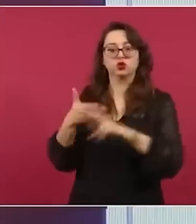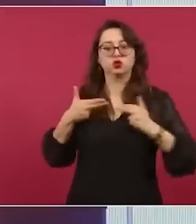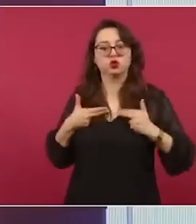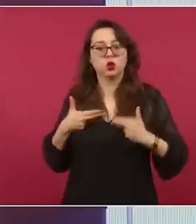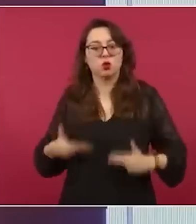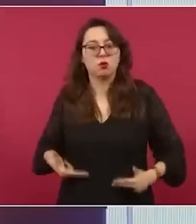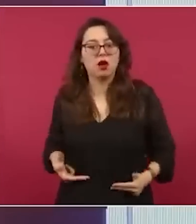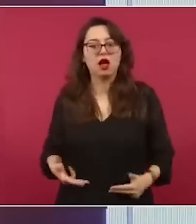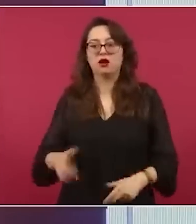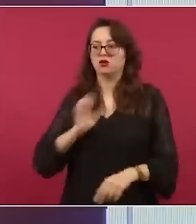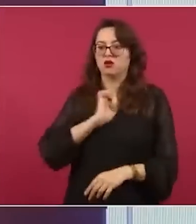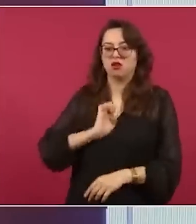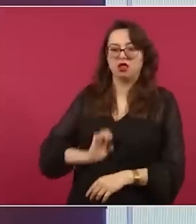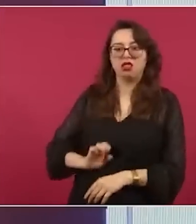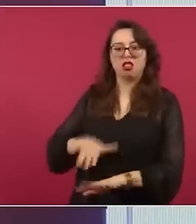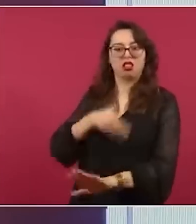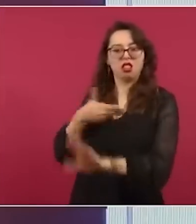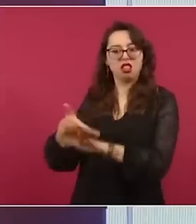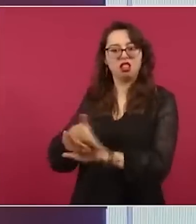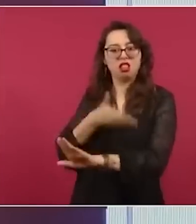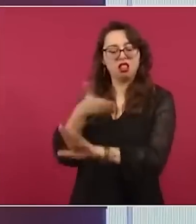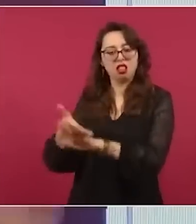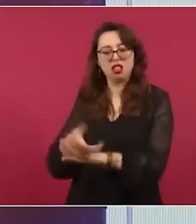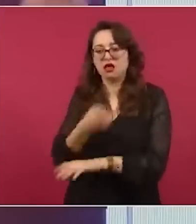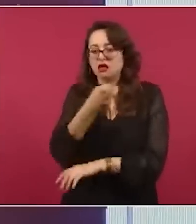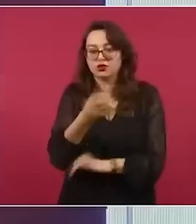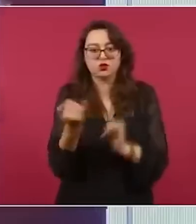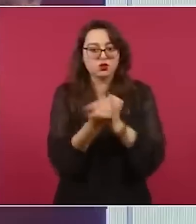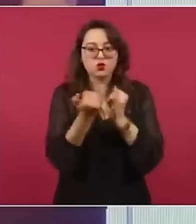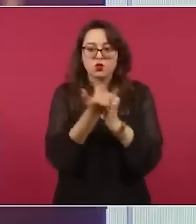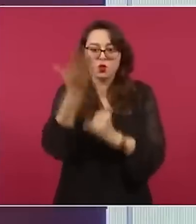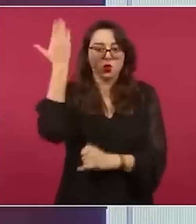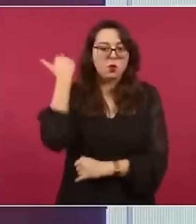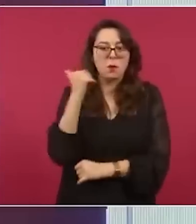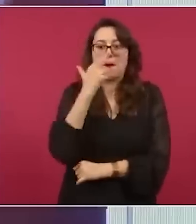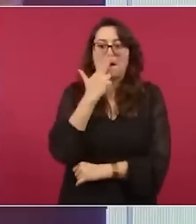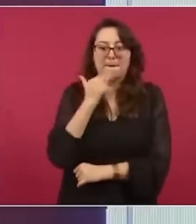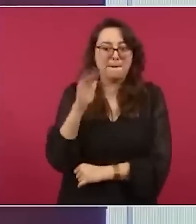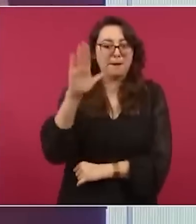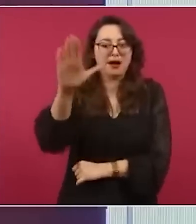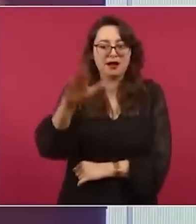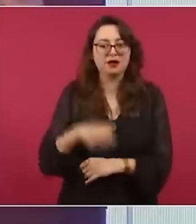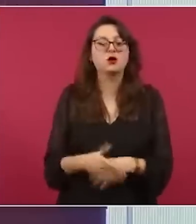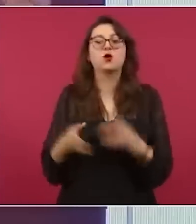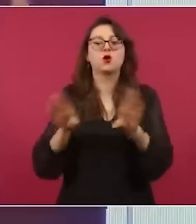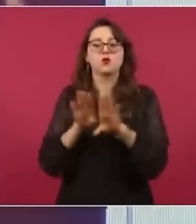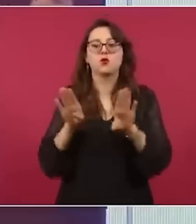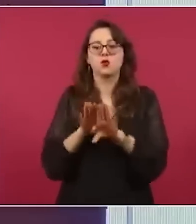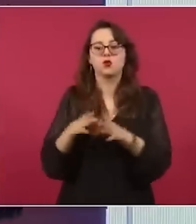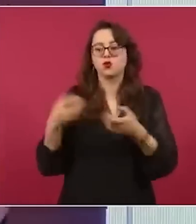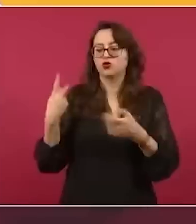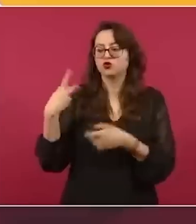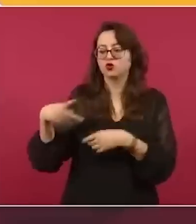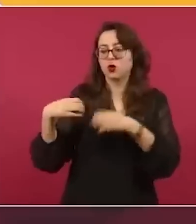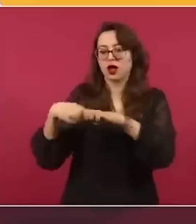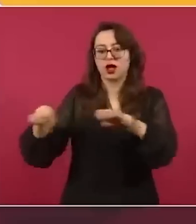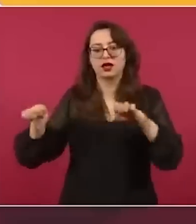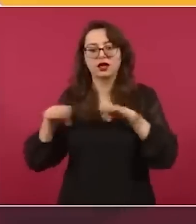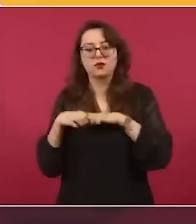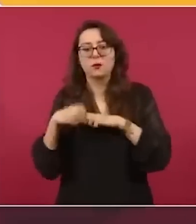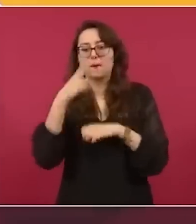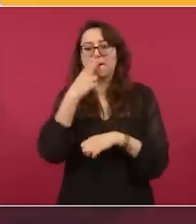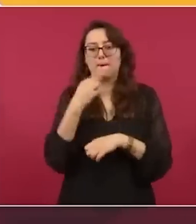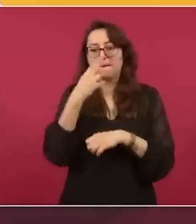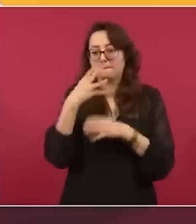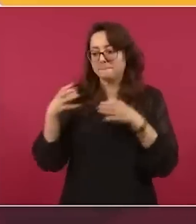que decía en la época de Hitler, una mentira que se